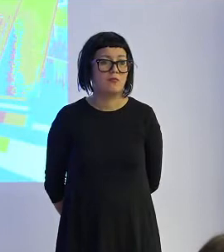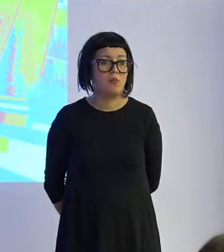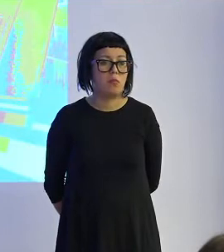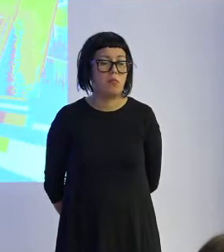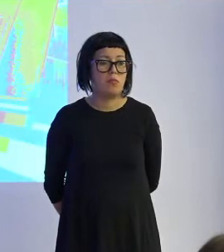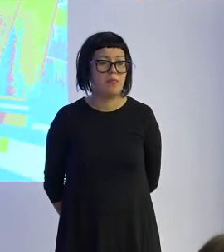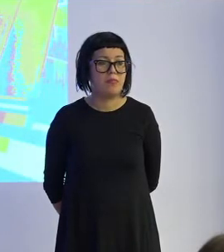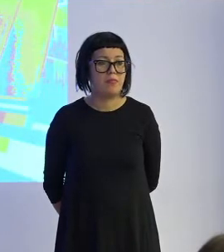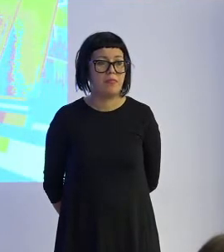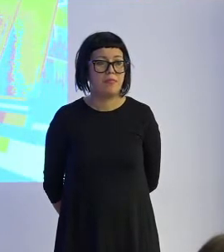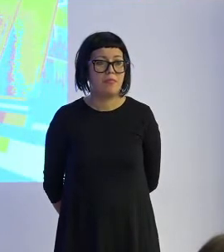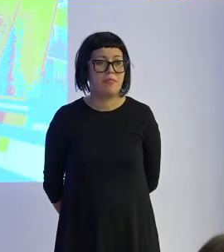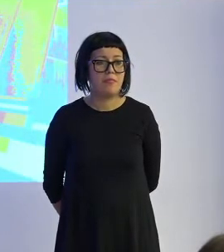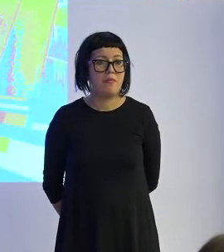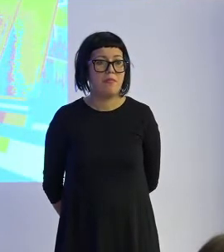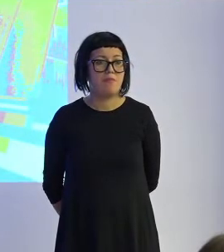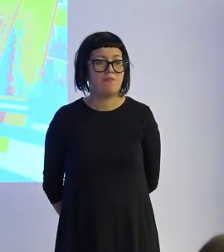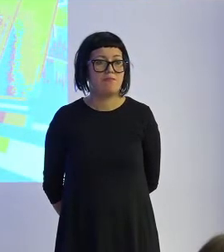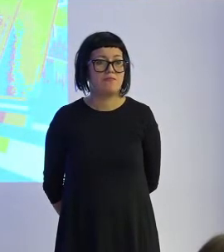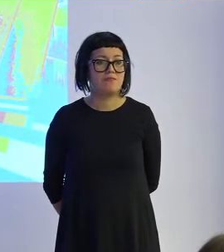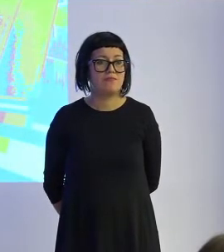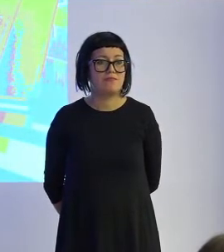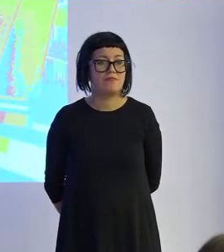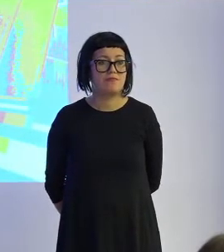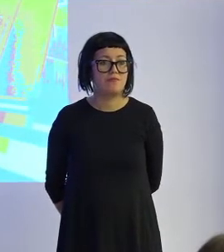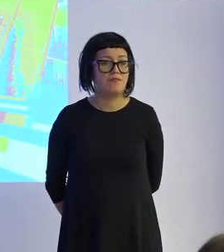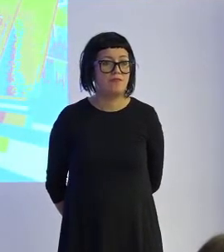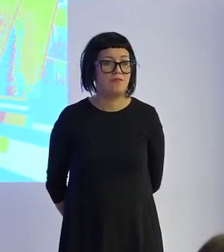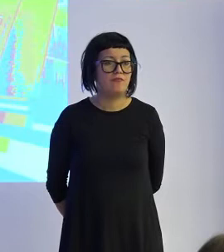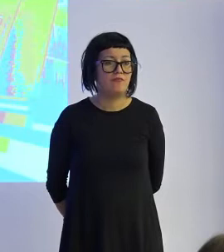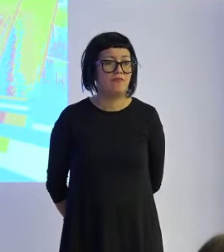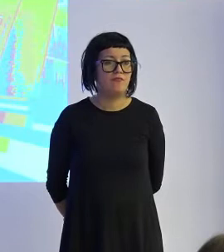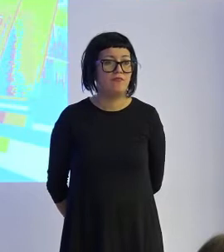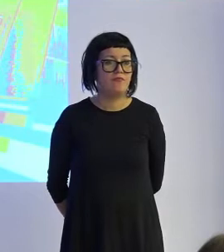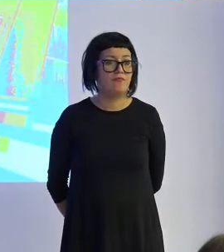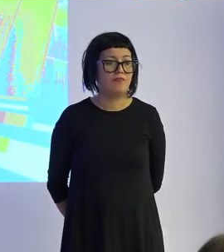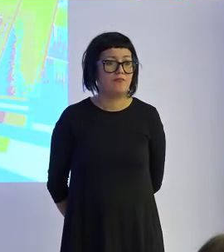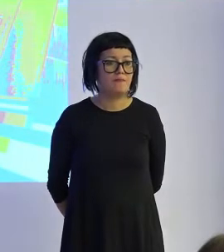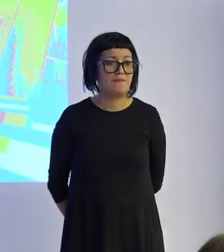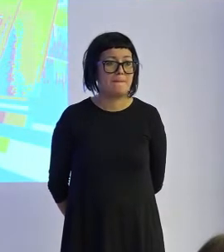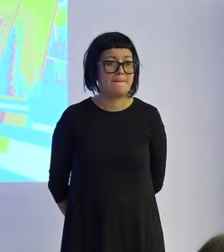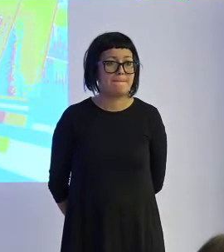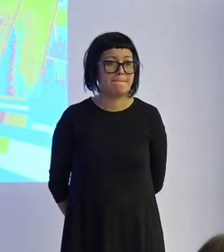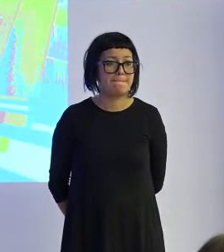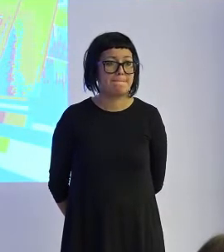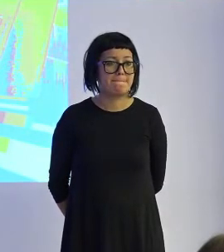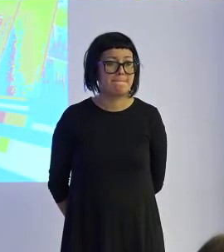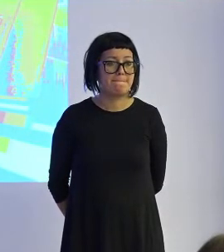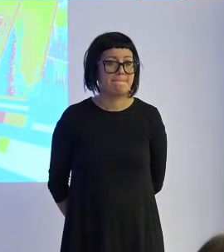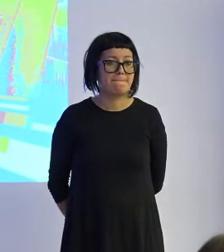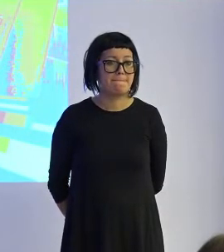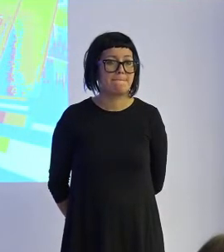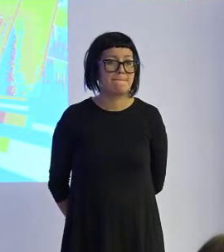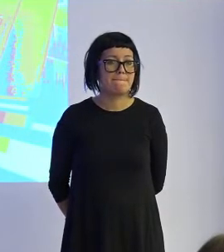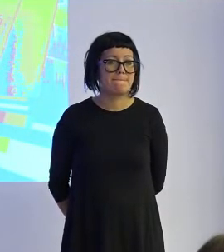it assists with human body mechanics we will continue to develop robots that are safe and secure minimizing the risk of human error when coming in